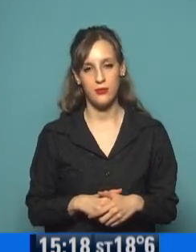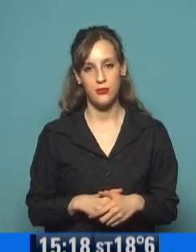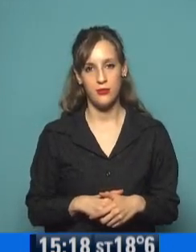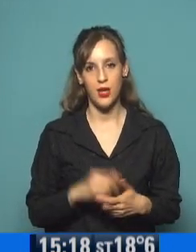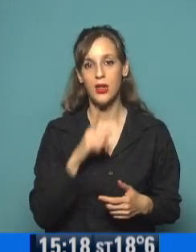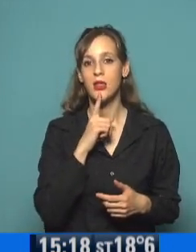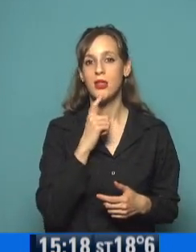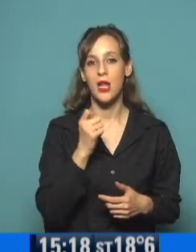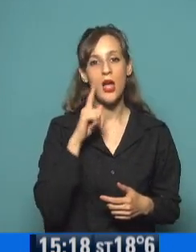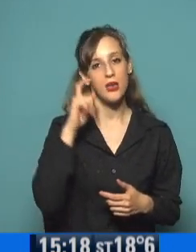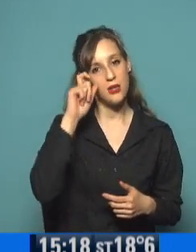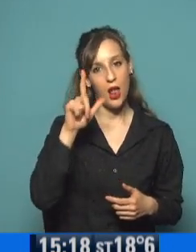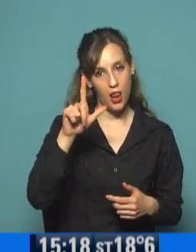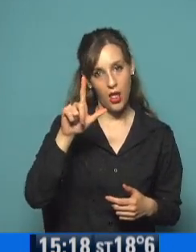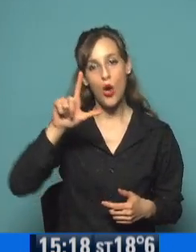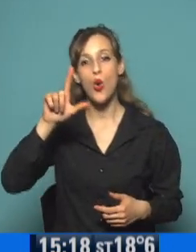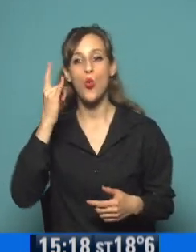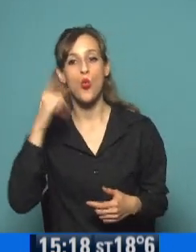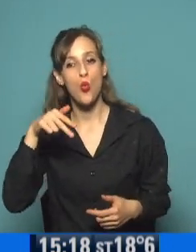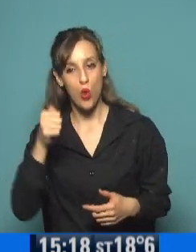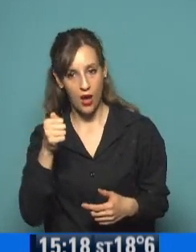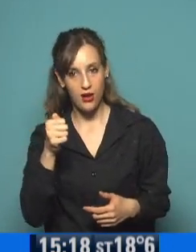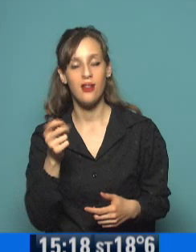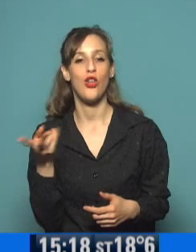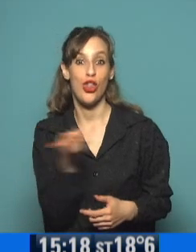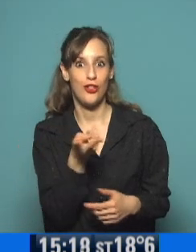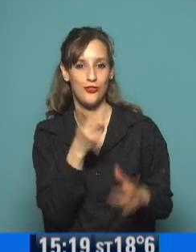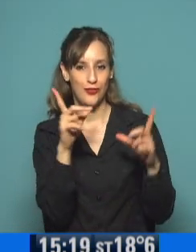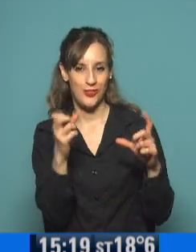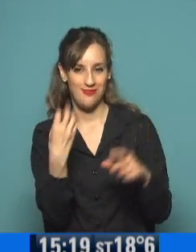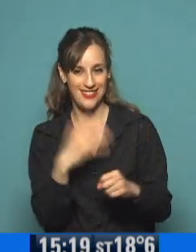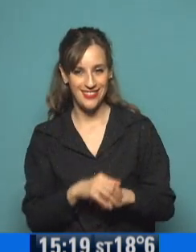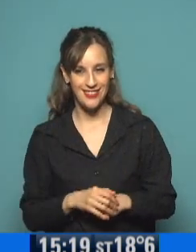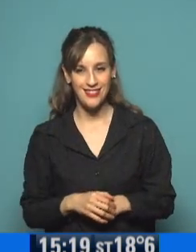Tayel y Luna en Santa Fe nos muestran... La foto de la foto. La foto de la foto.